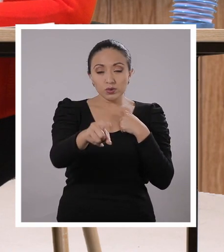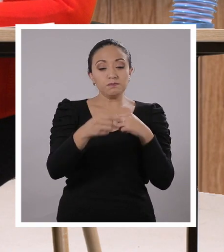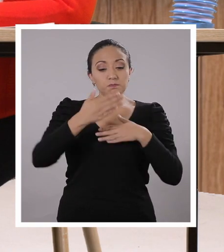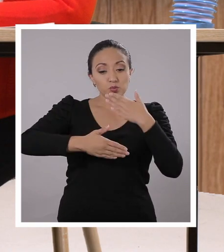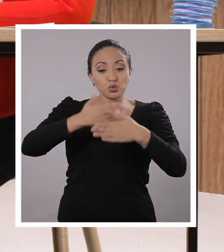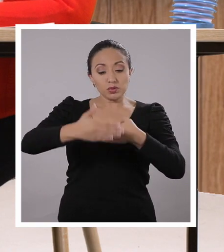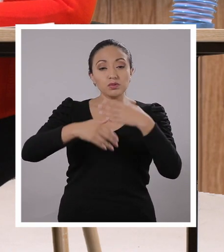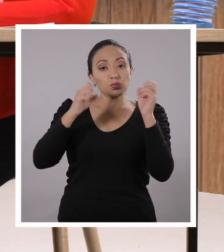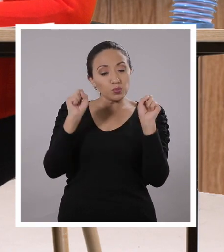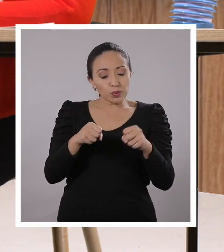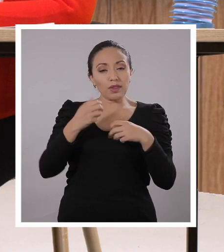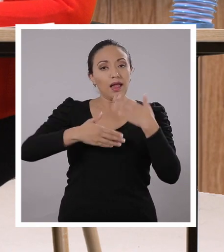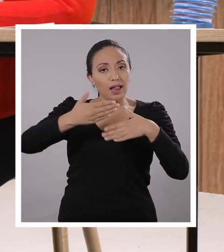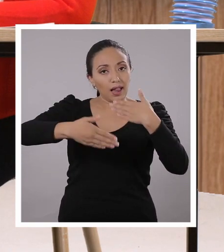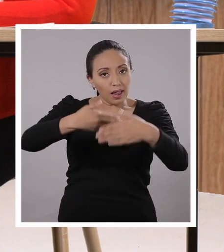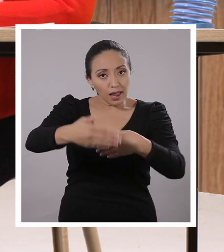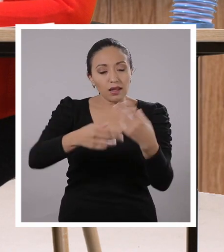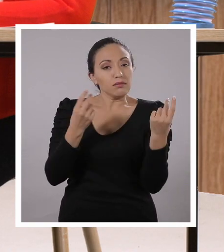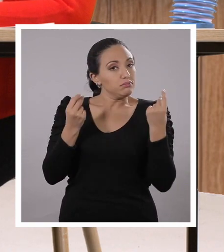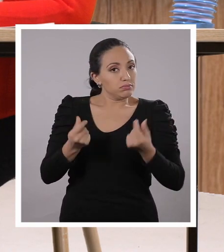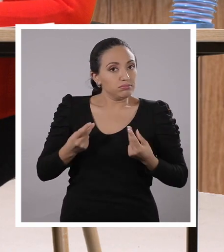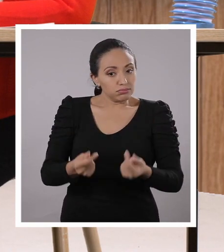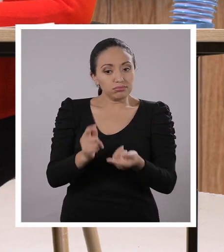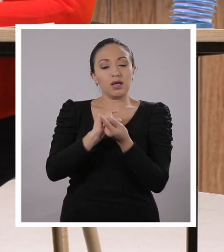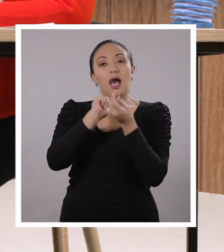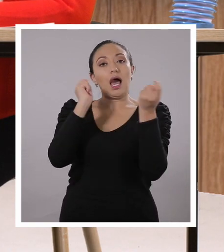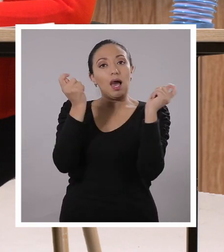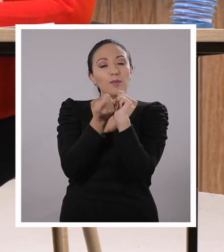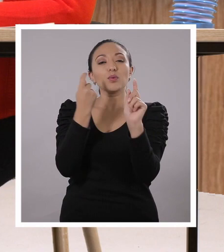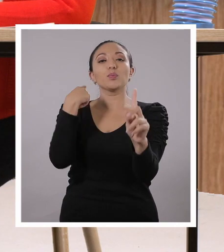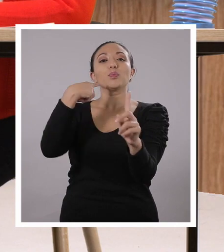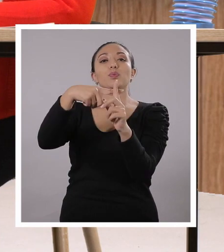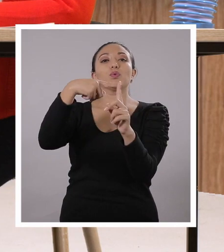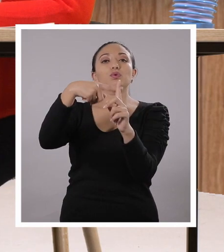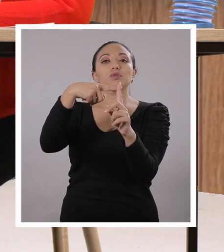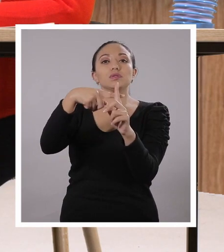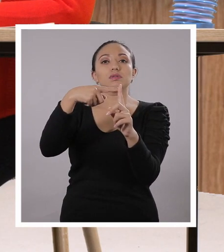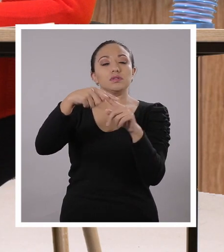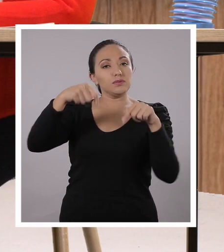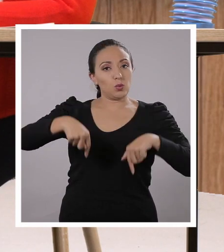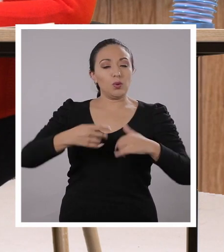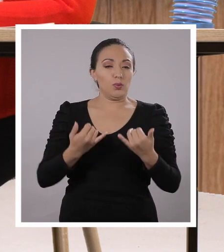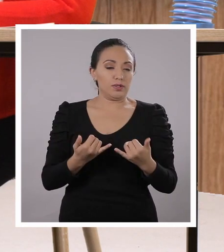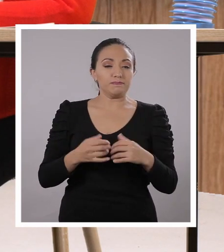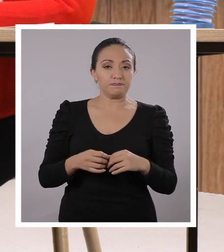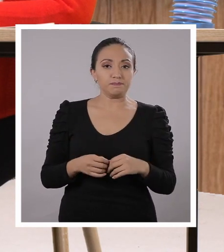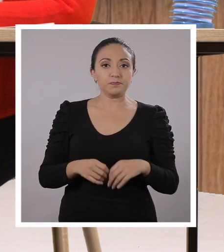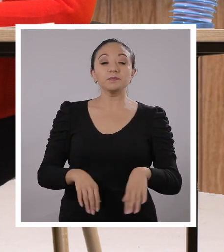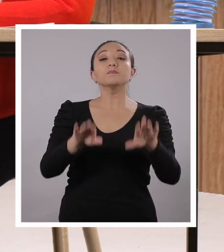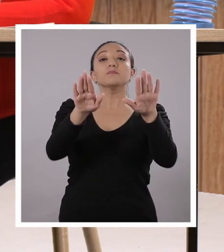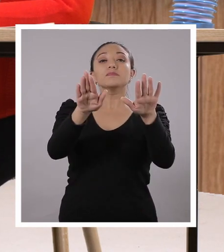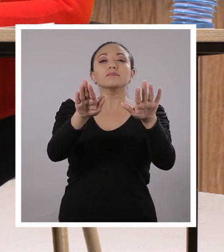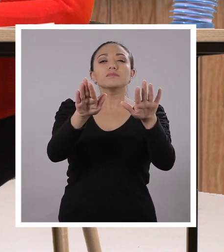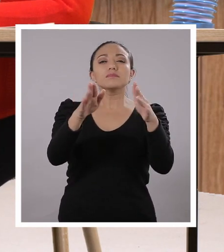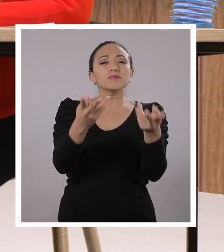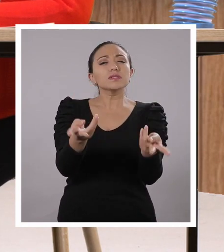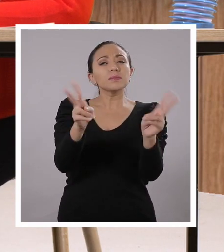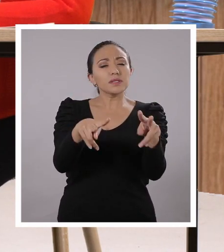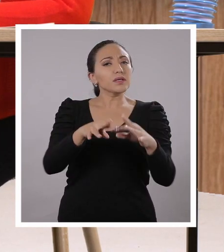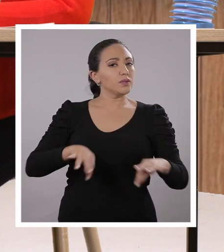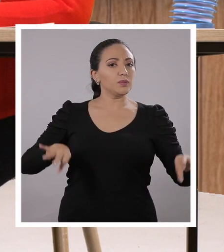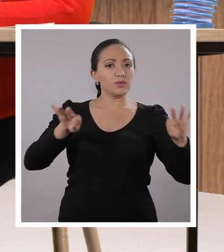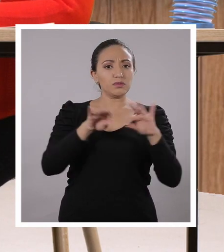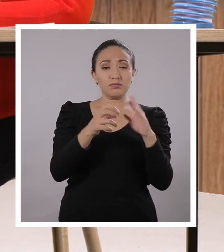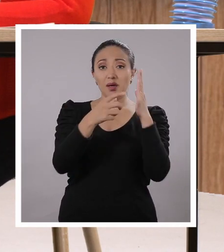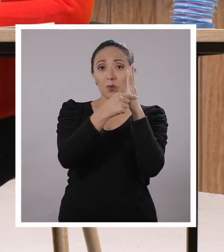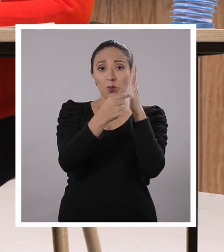ustedes, que este proceso cambie y generar un cambio positivo en nuestro entorno. Y quiero hacer